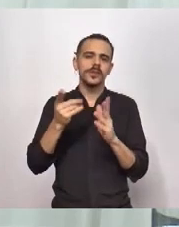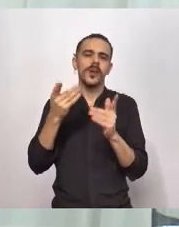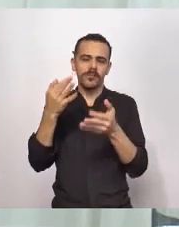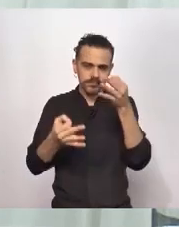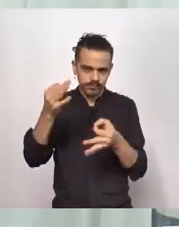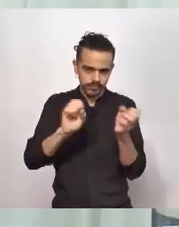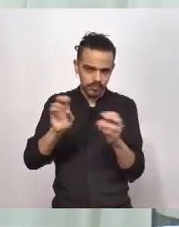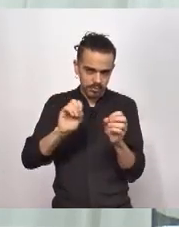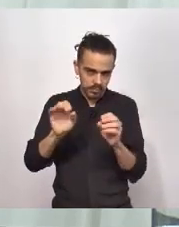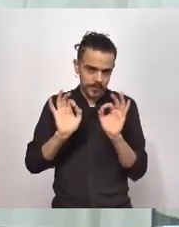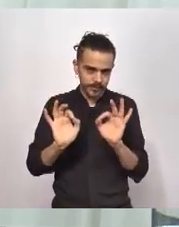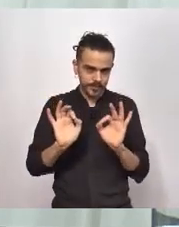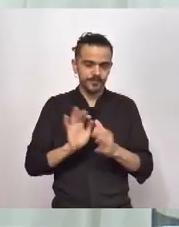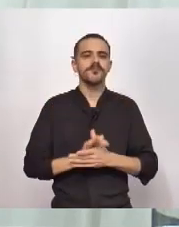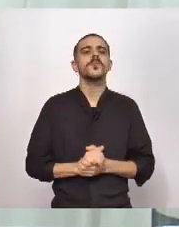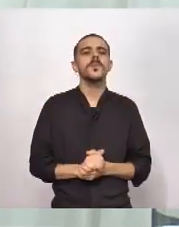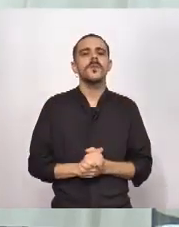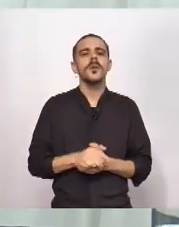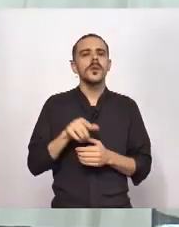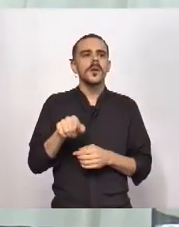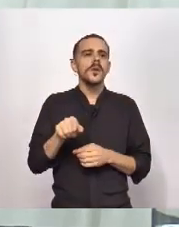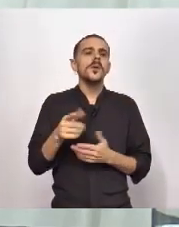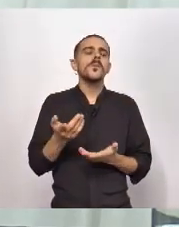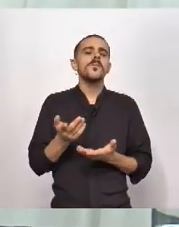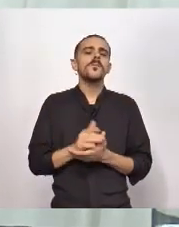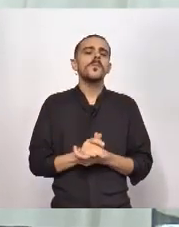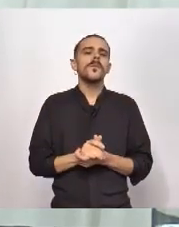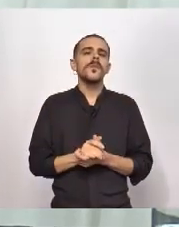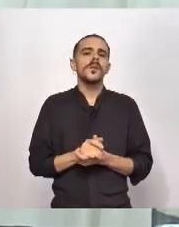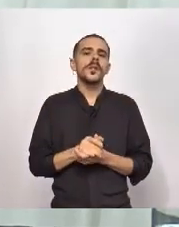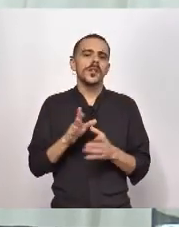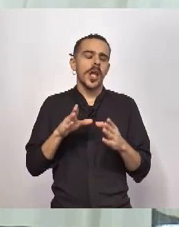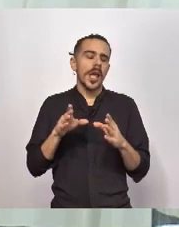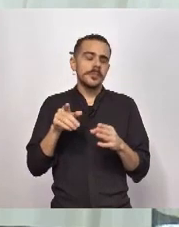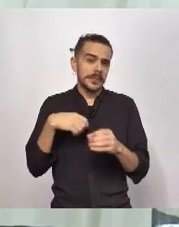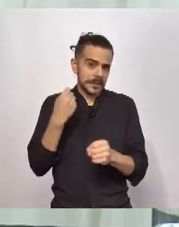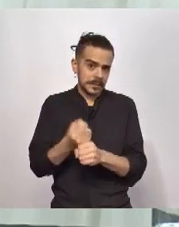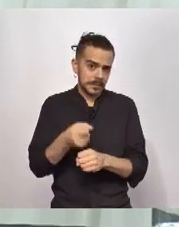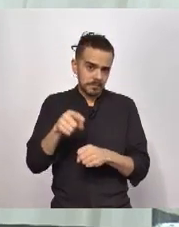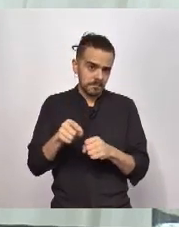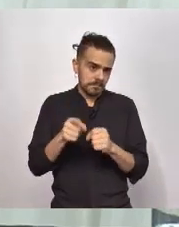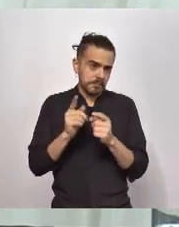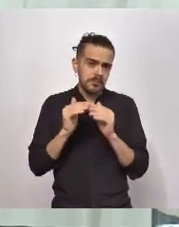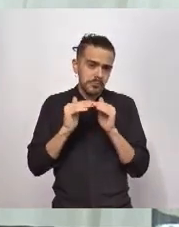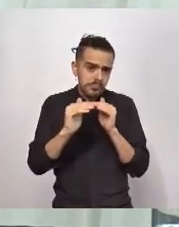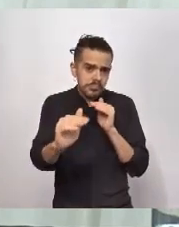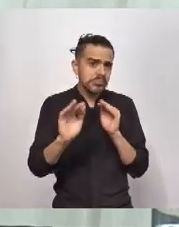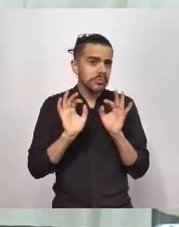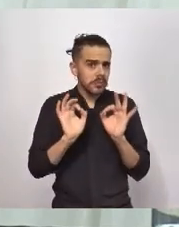epidemiológica sigue siendo estable, ha sido en el último mes de esta forma.